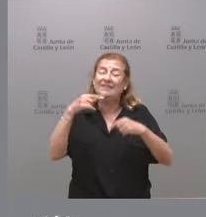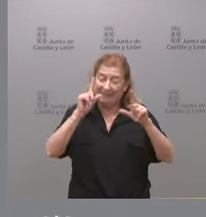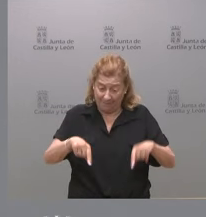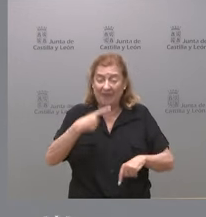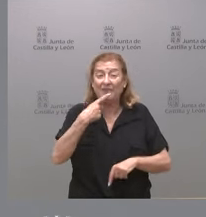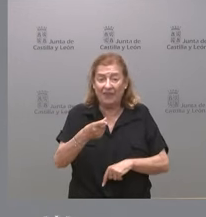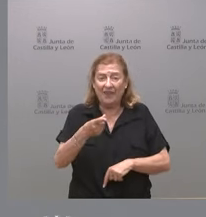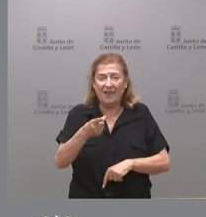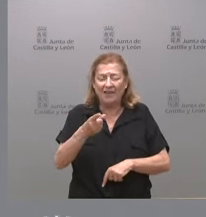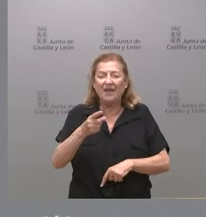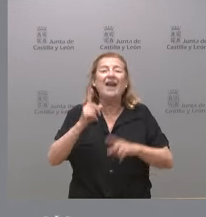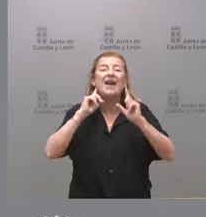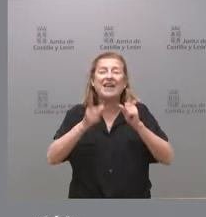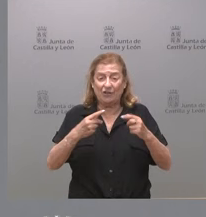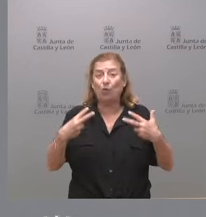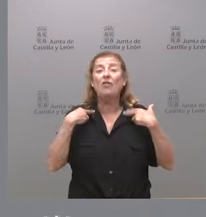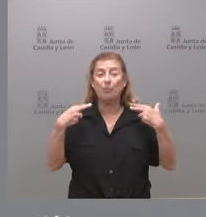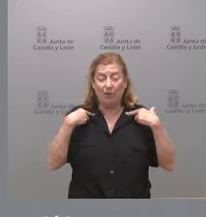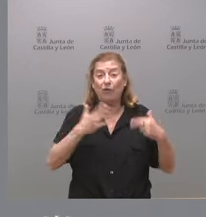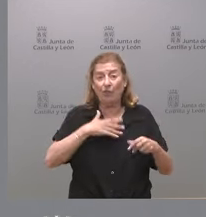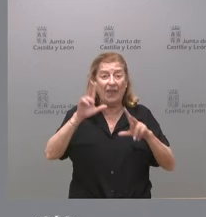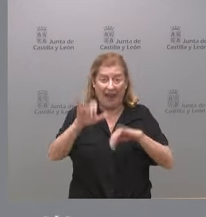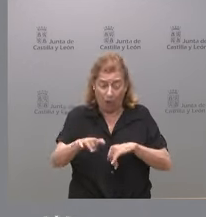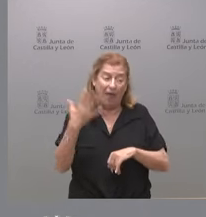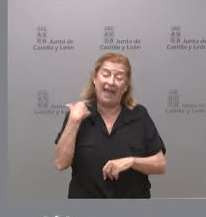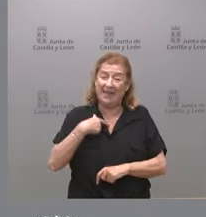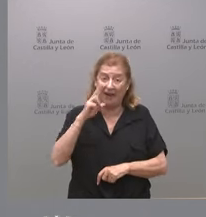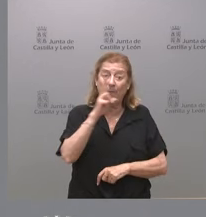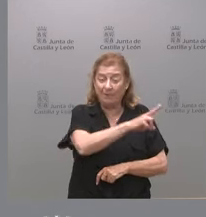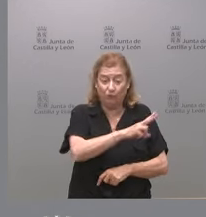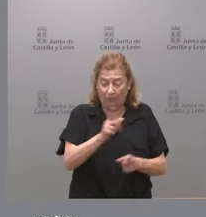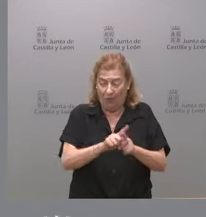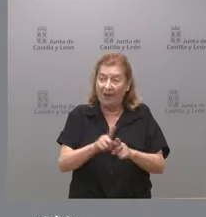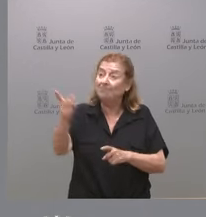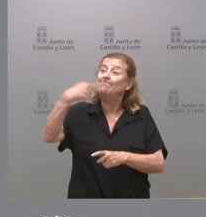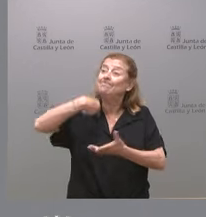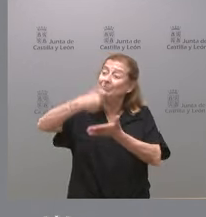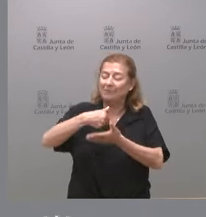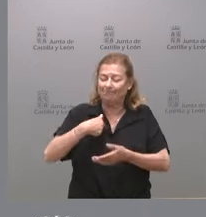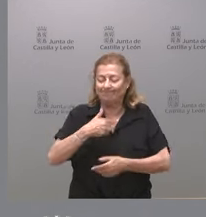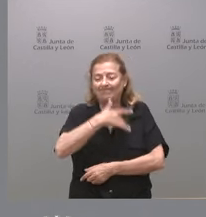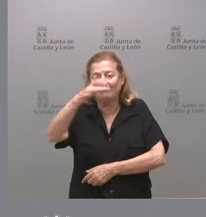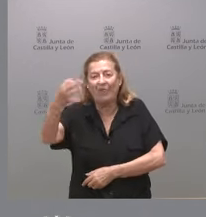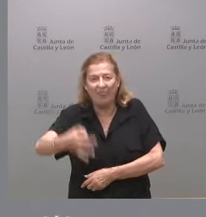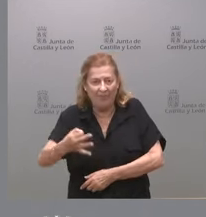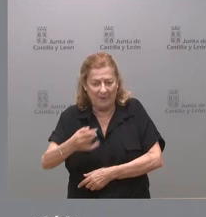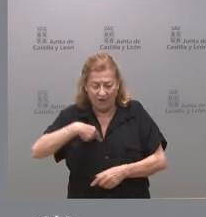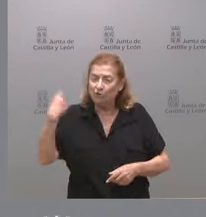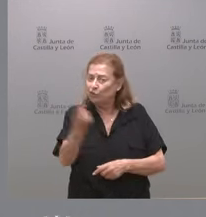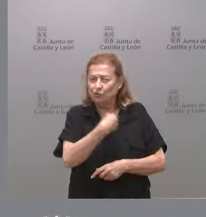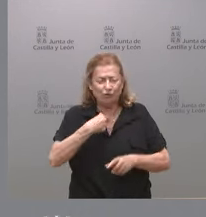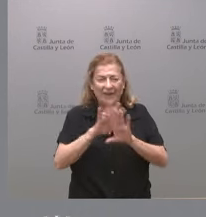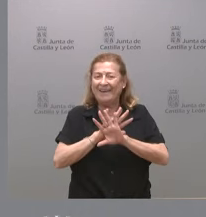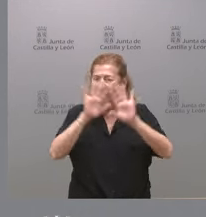usted ha manifestado al caso de la diputación de León donde veíamos ayer el pago de ese precio político nosotros claramente estamos